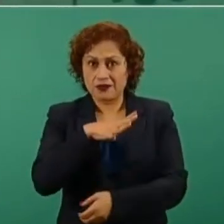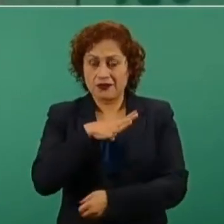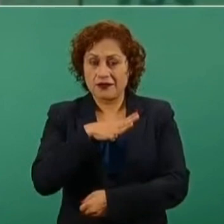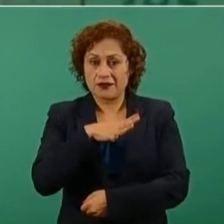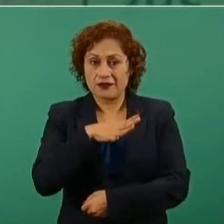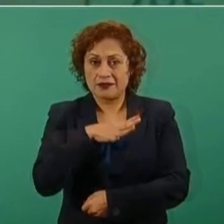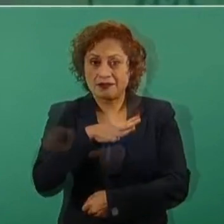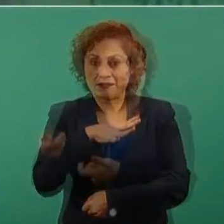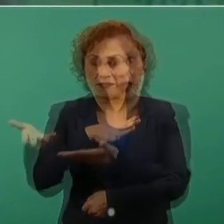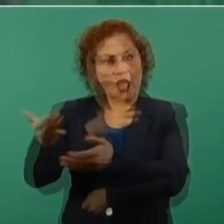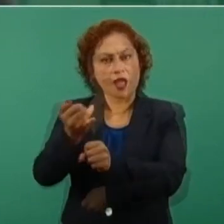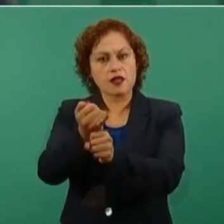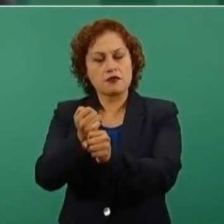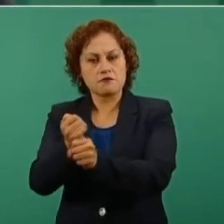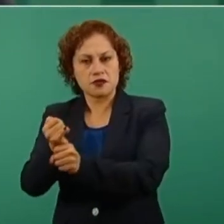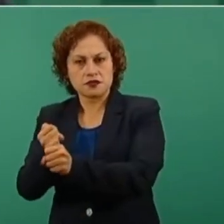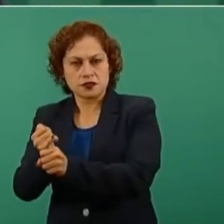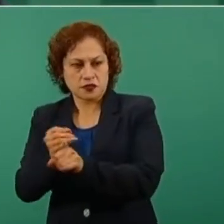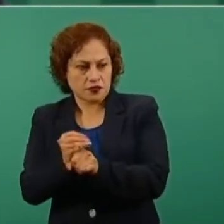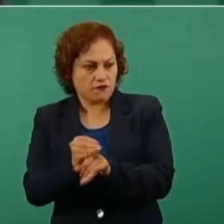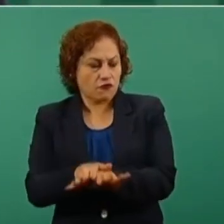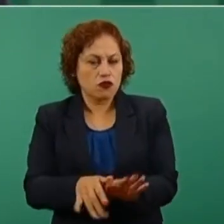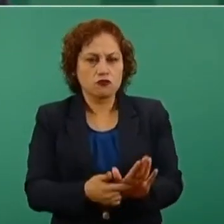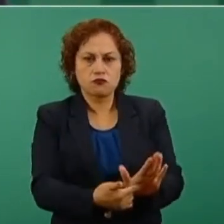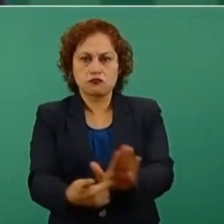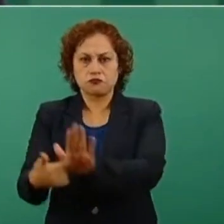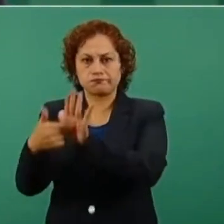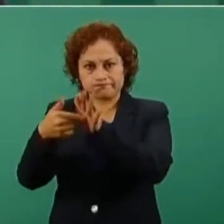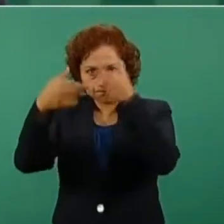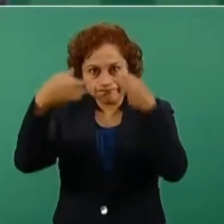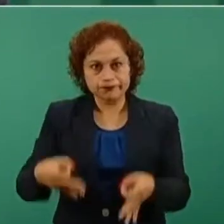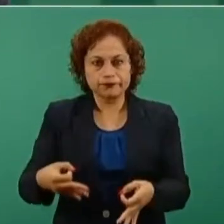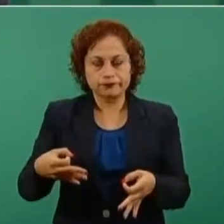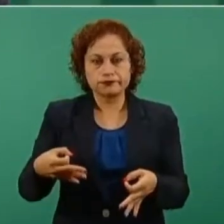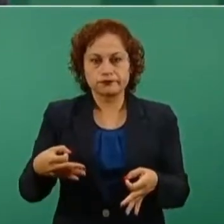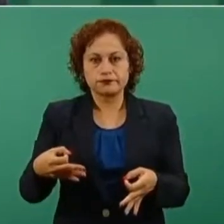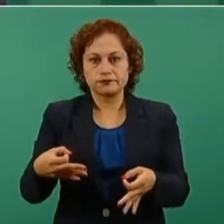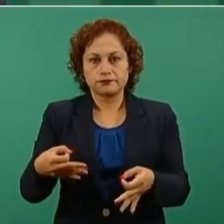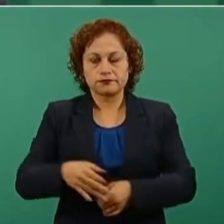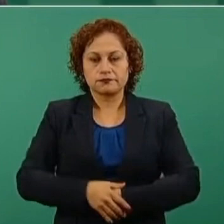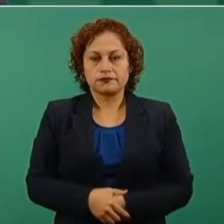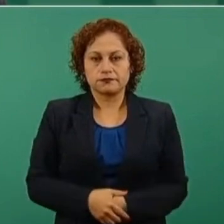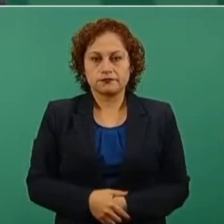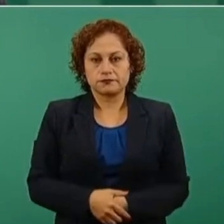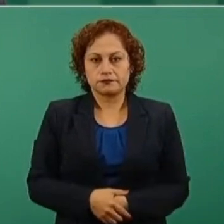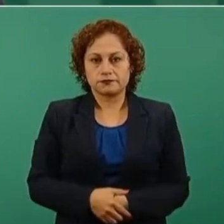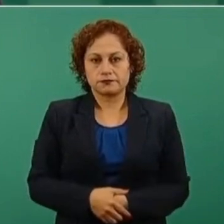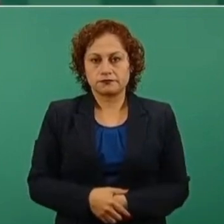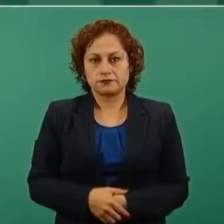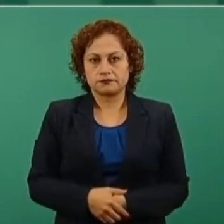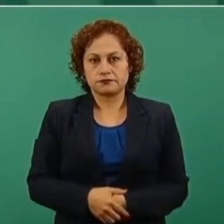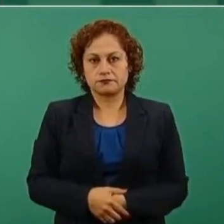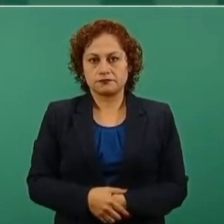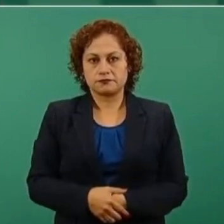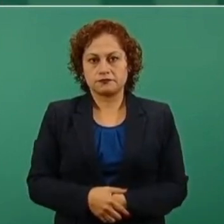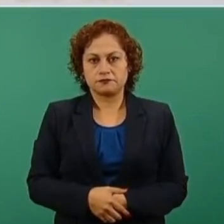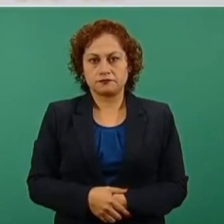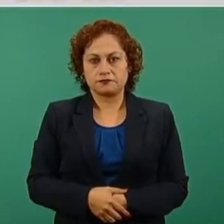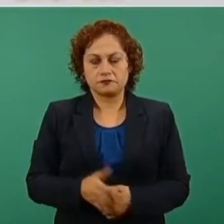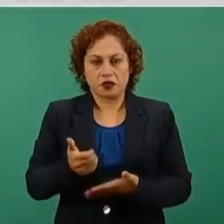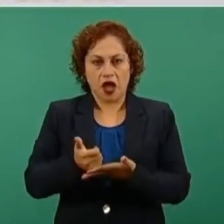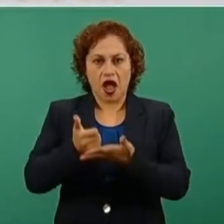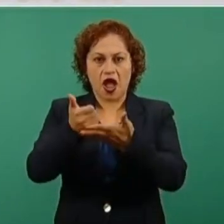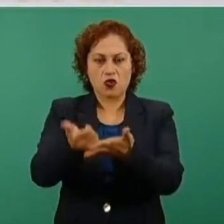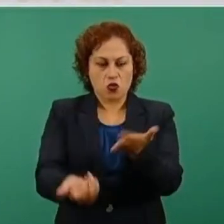¿Qué es eso? Lo que se procuró fue apagar el fuego